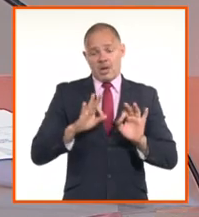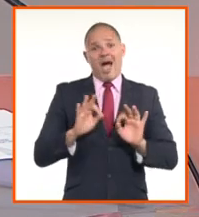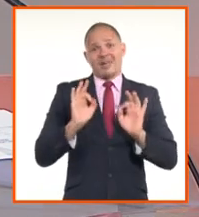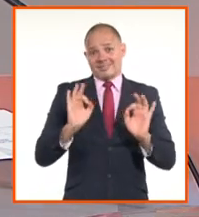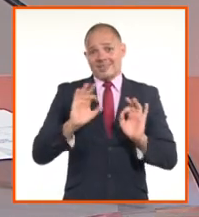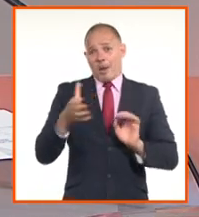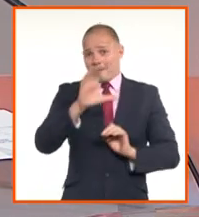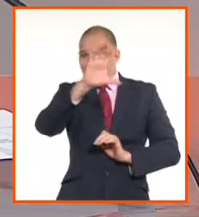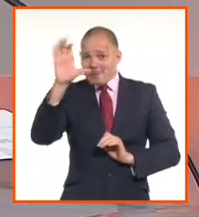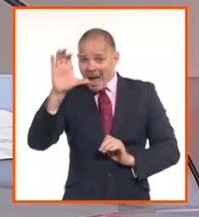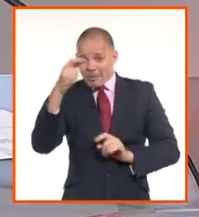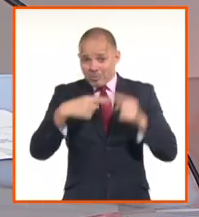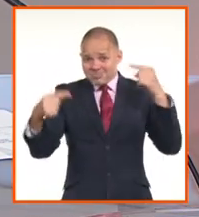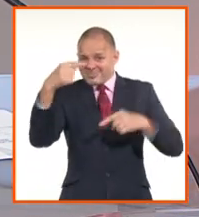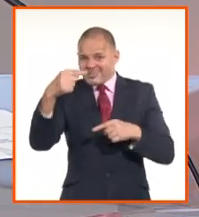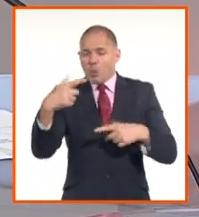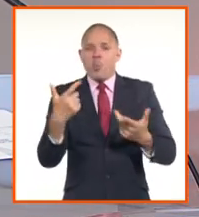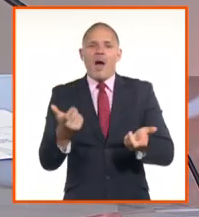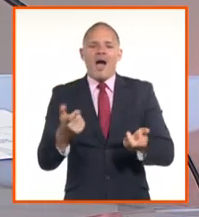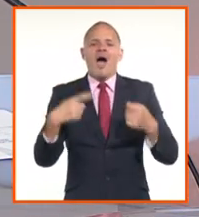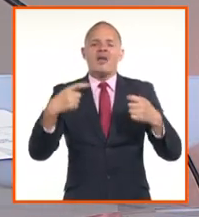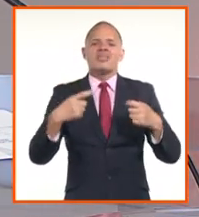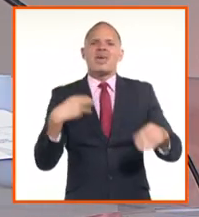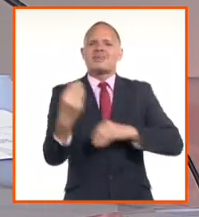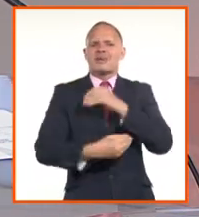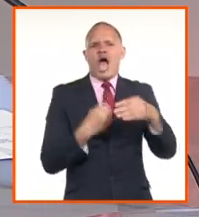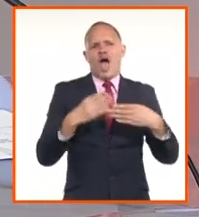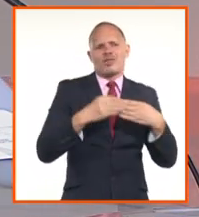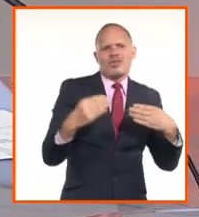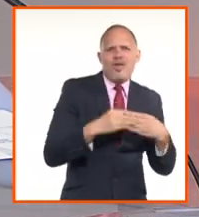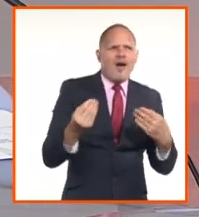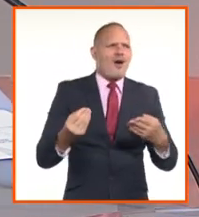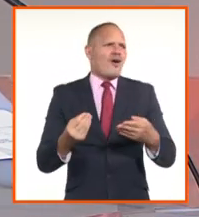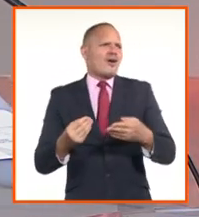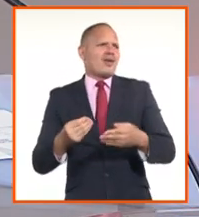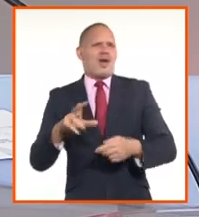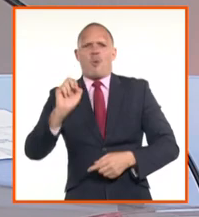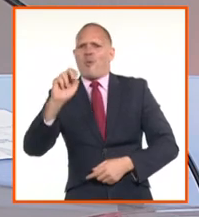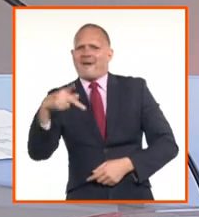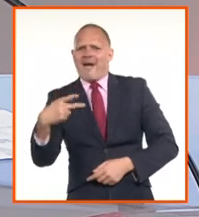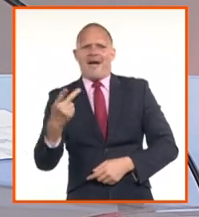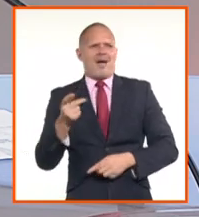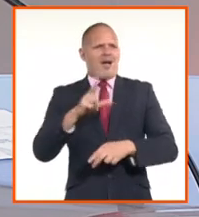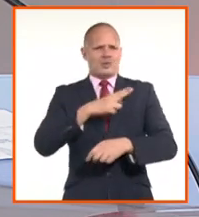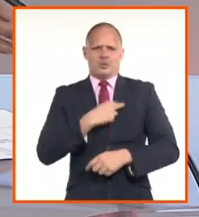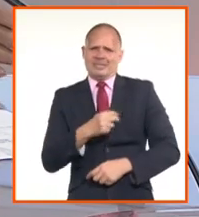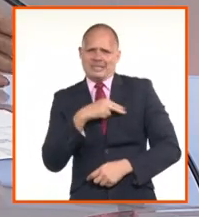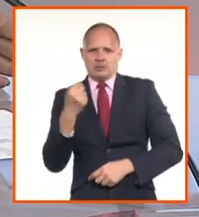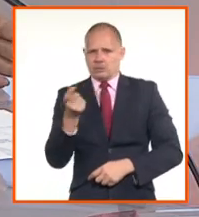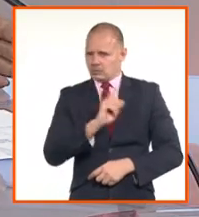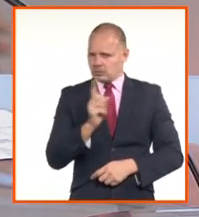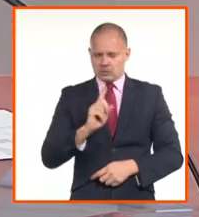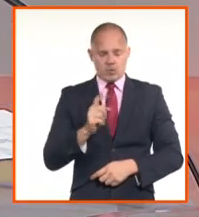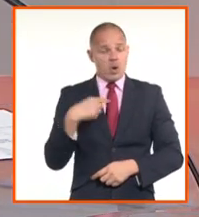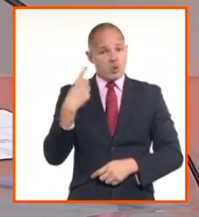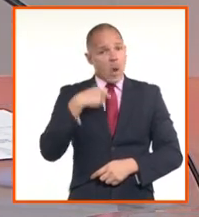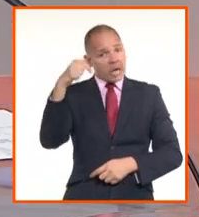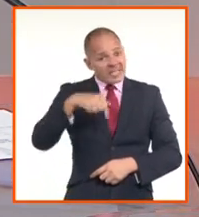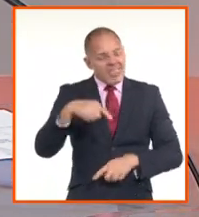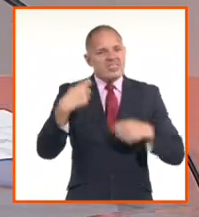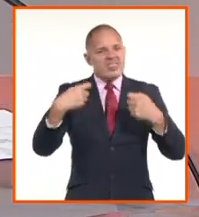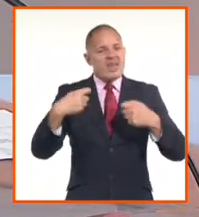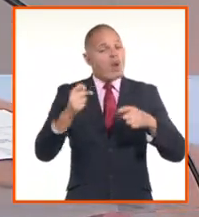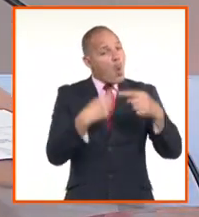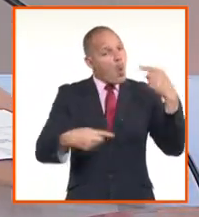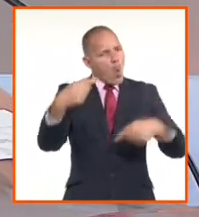implementar un comercio en otra moneda diferente del peso, pero tenemos que ir corrigiendo eso porque